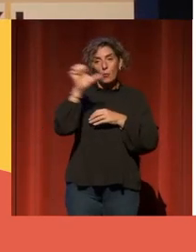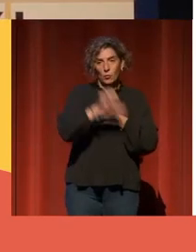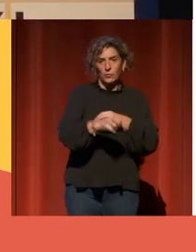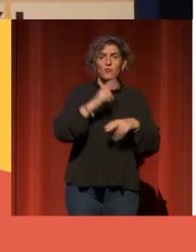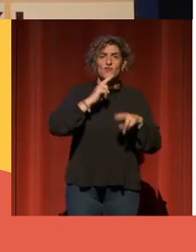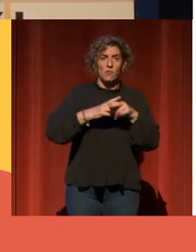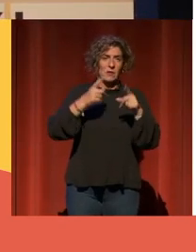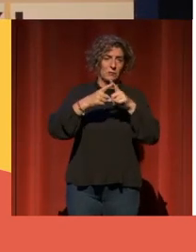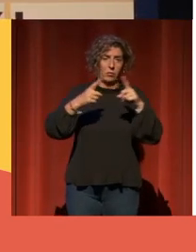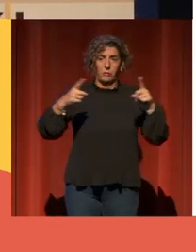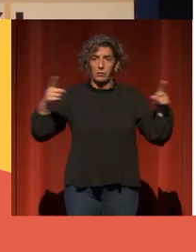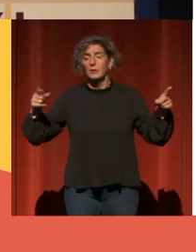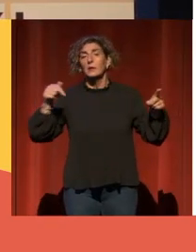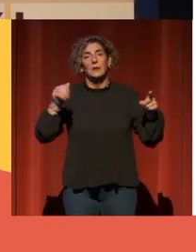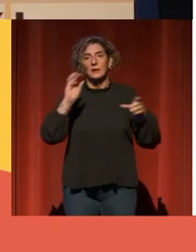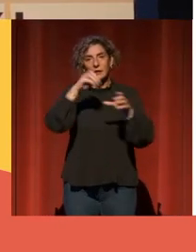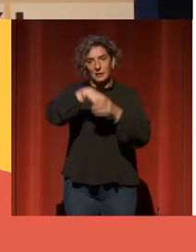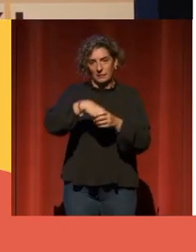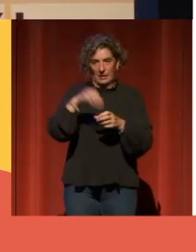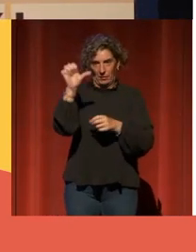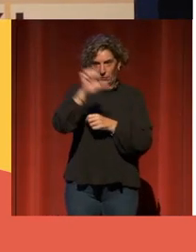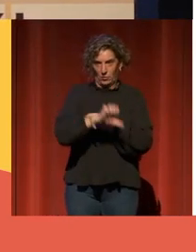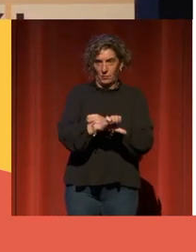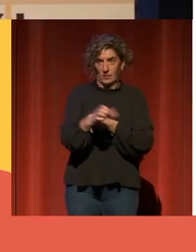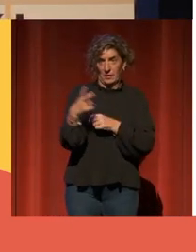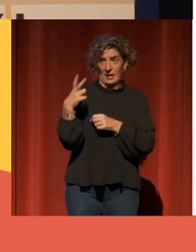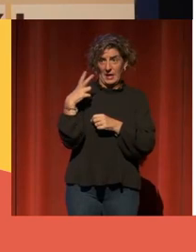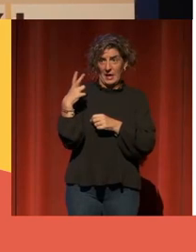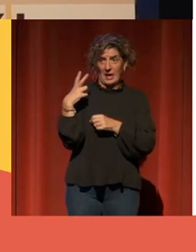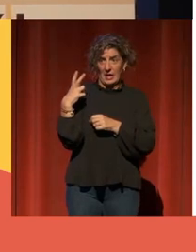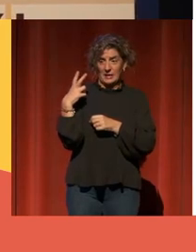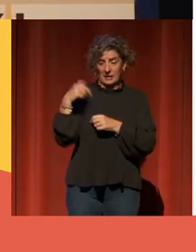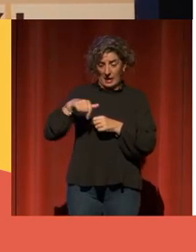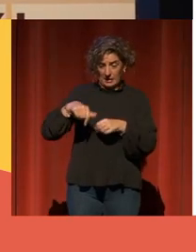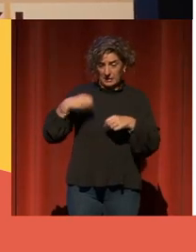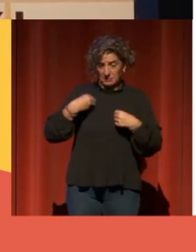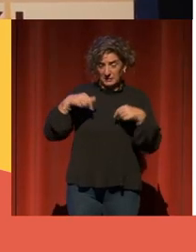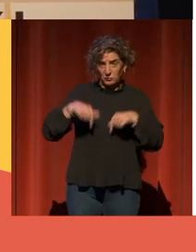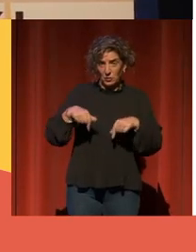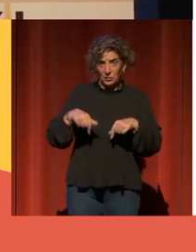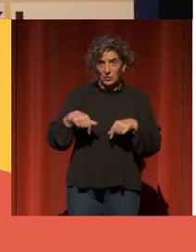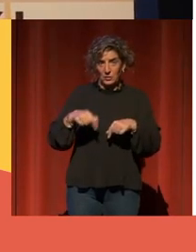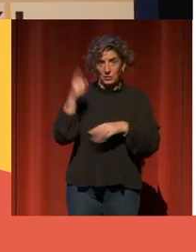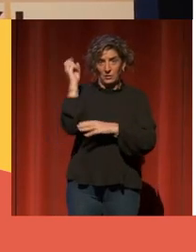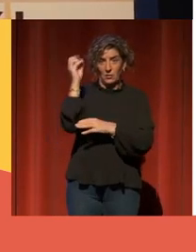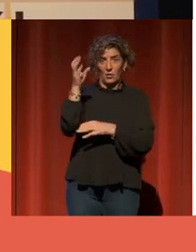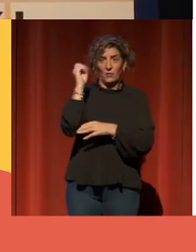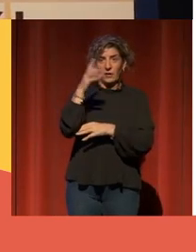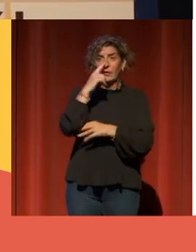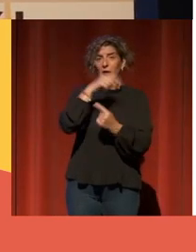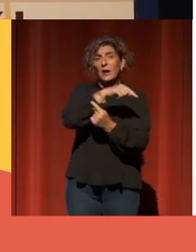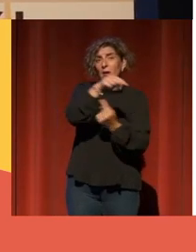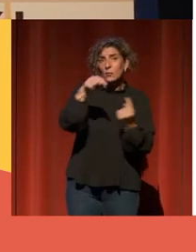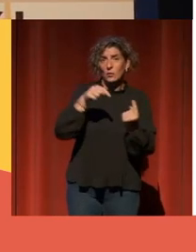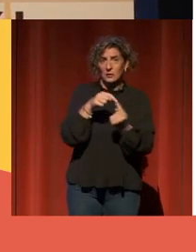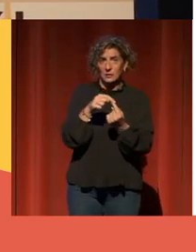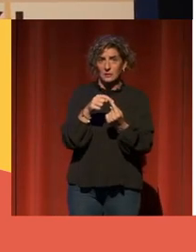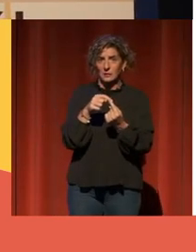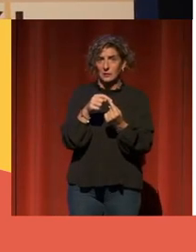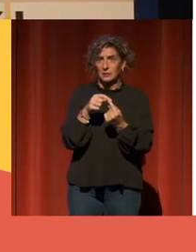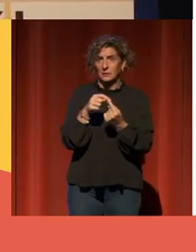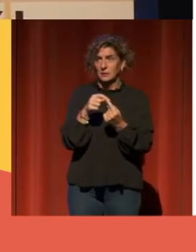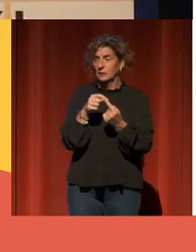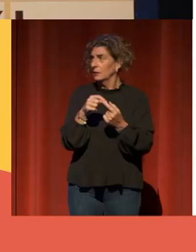que esto es europeana. Ayer tuvimos aquí mismo la conferencia anual, no anual,